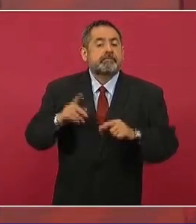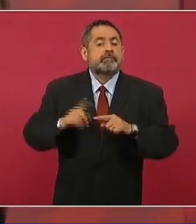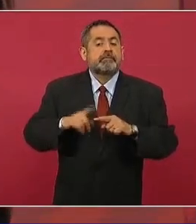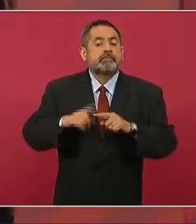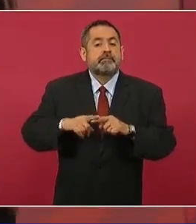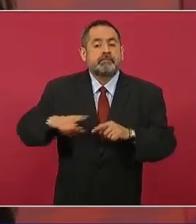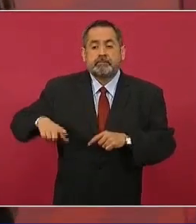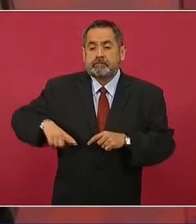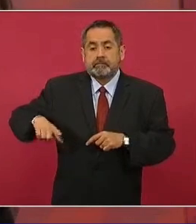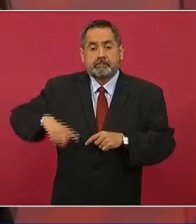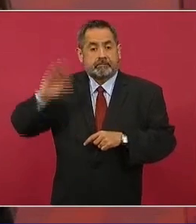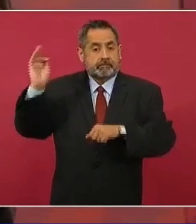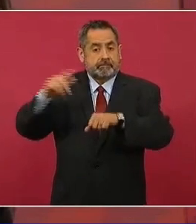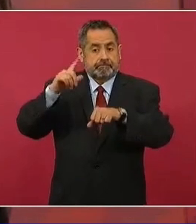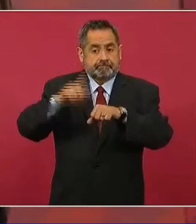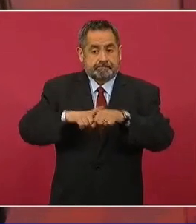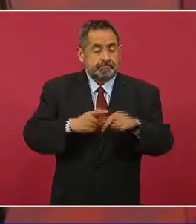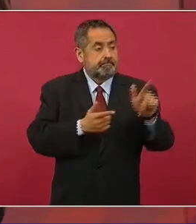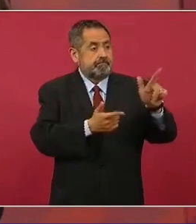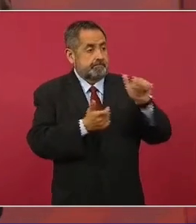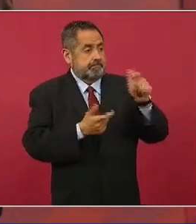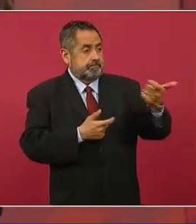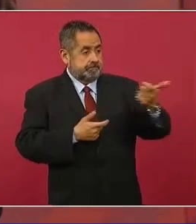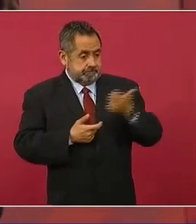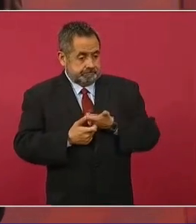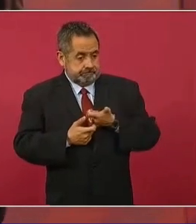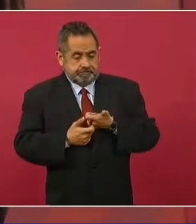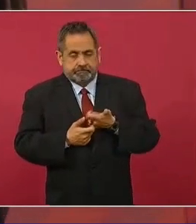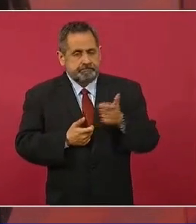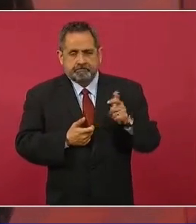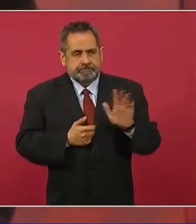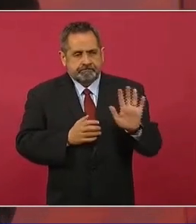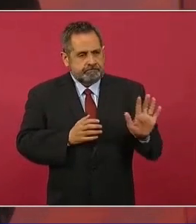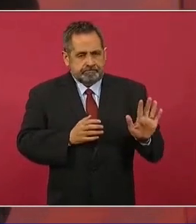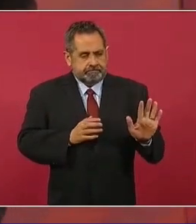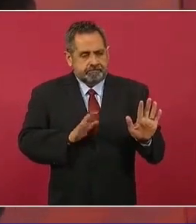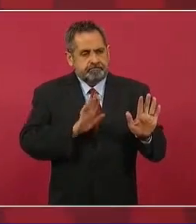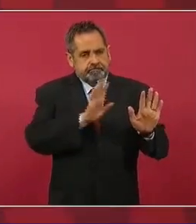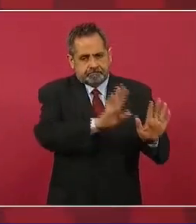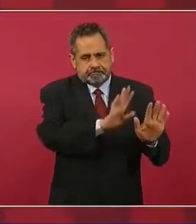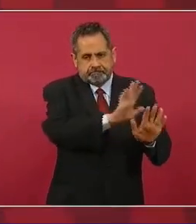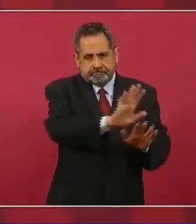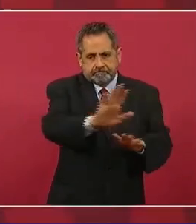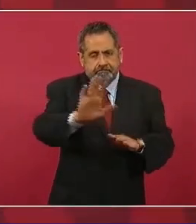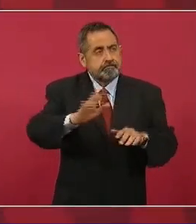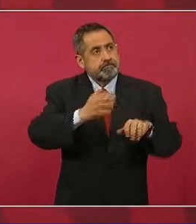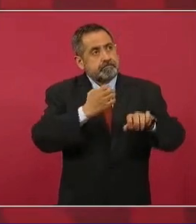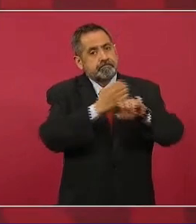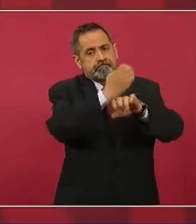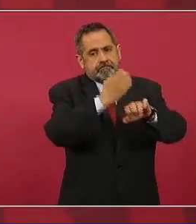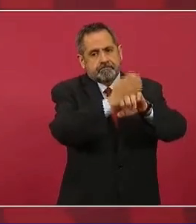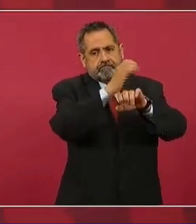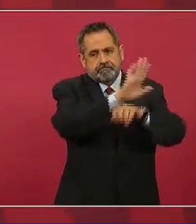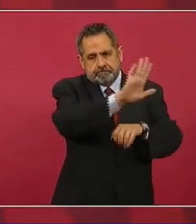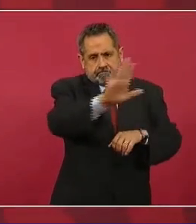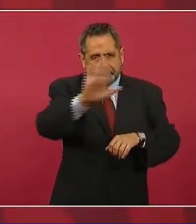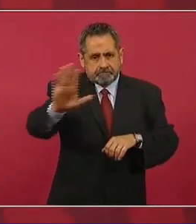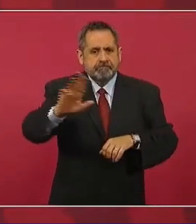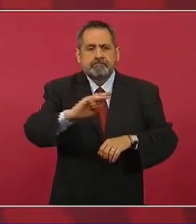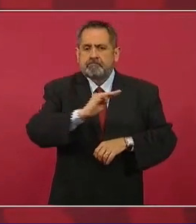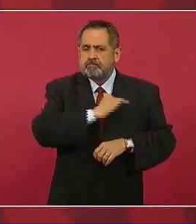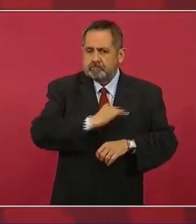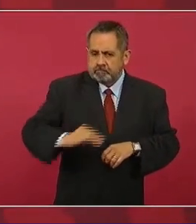la federación, sino va a quedar en los estados y en los municipios.